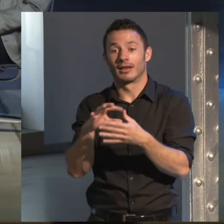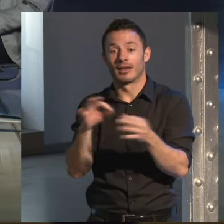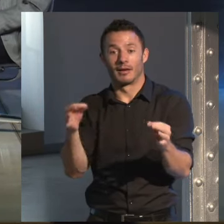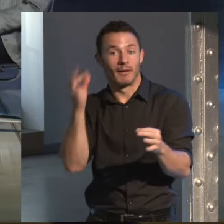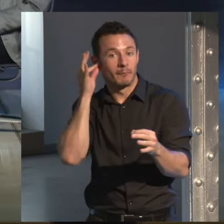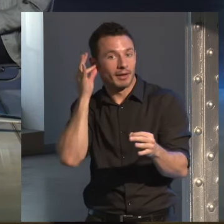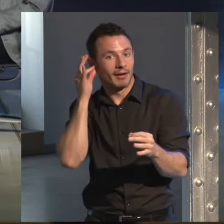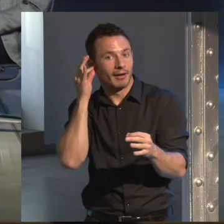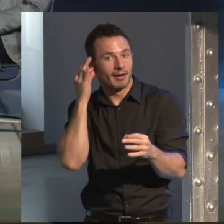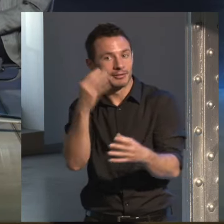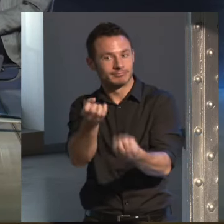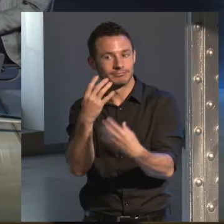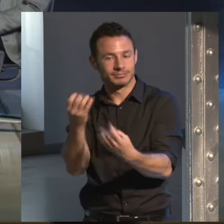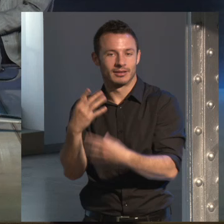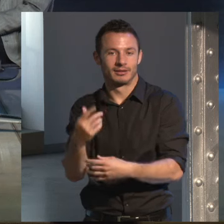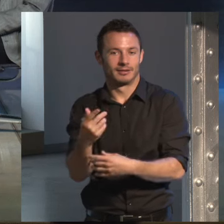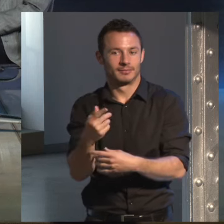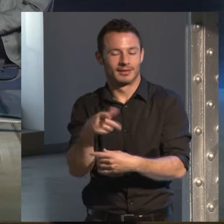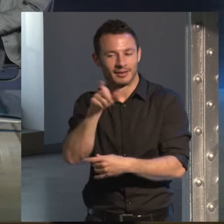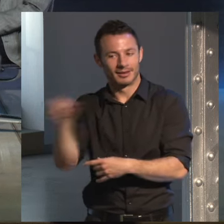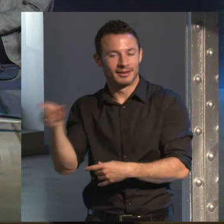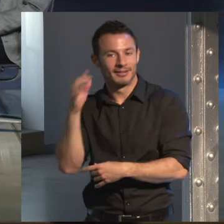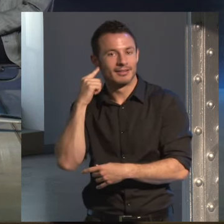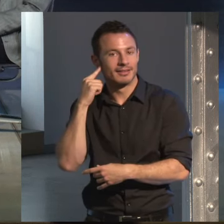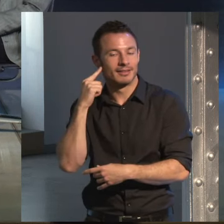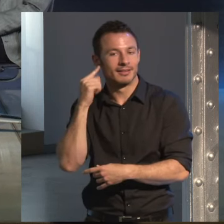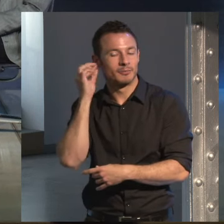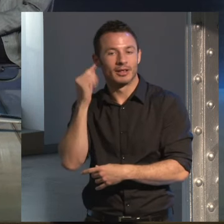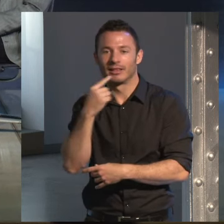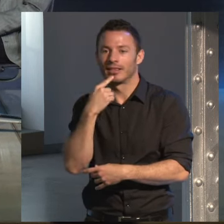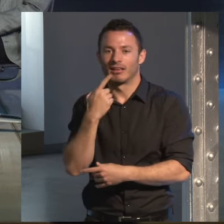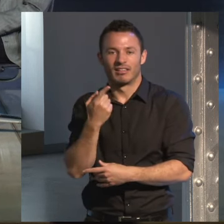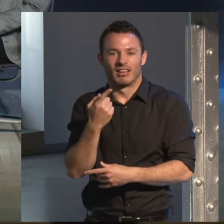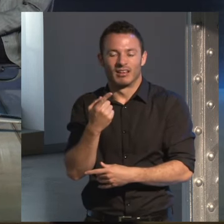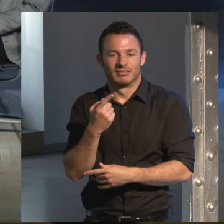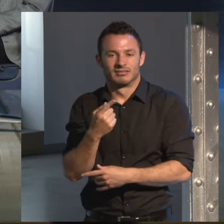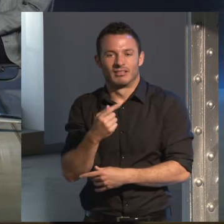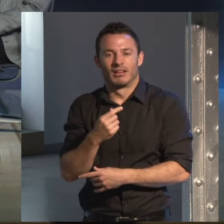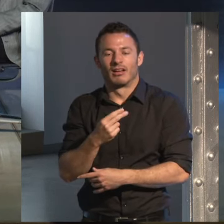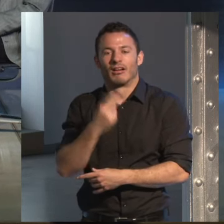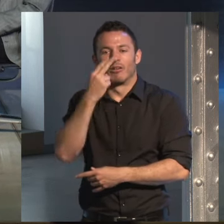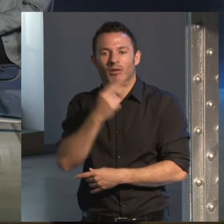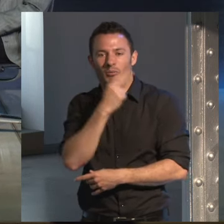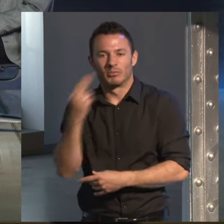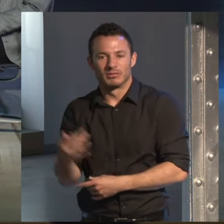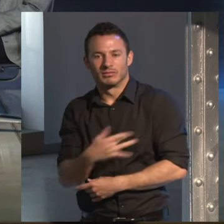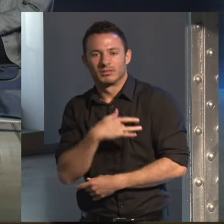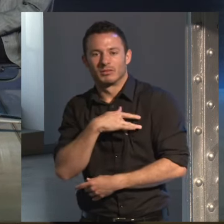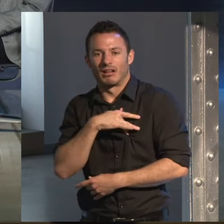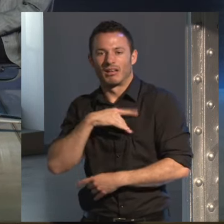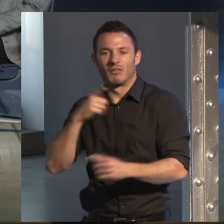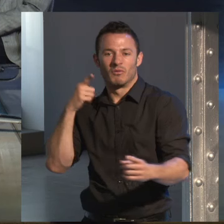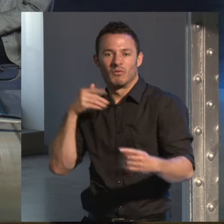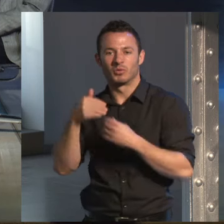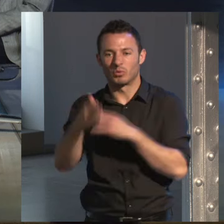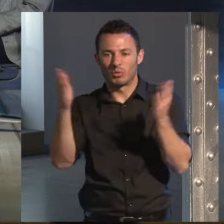ningún inconveniente es decir que estaban cansadas de compromisos sentimentales que no llevaban a ninguna parte de relaciones